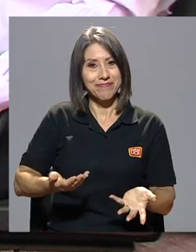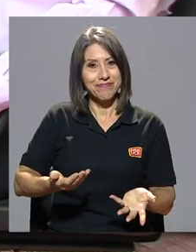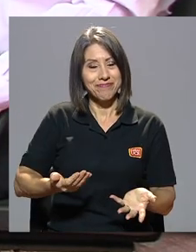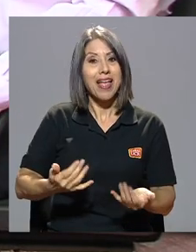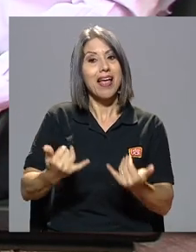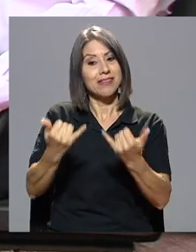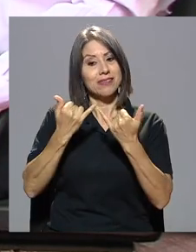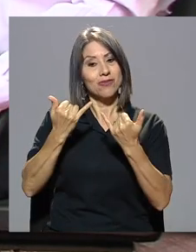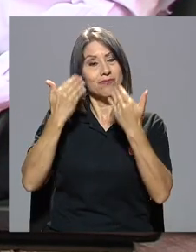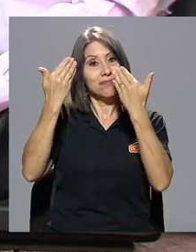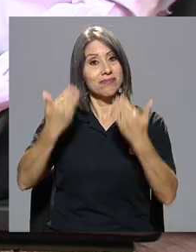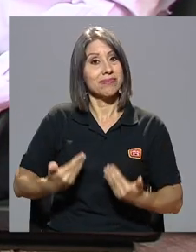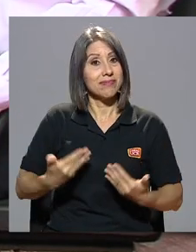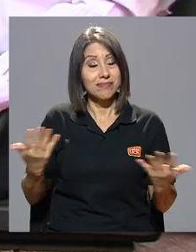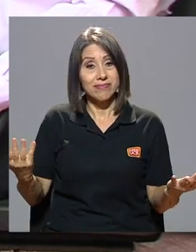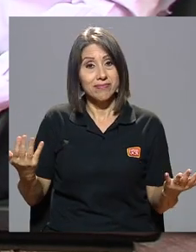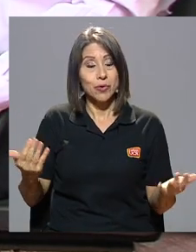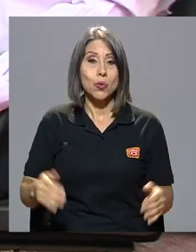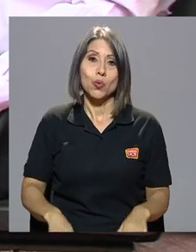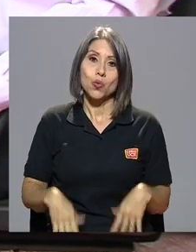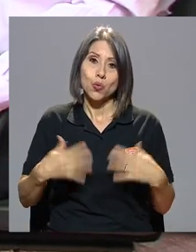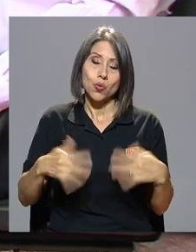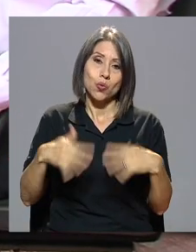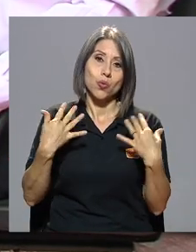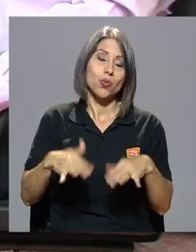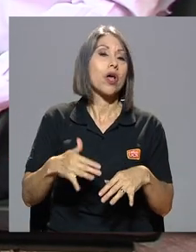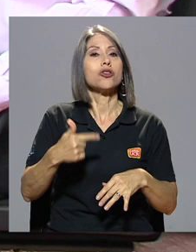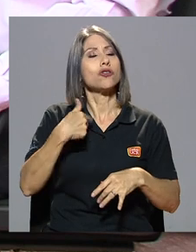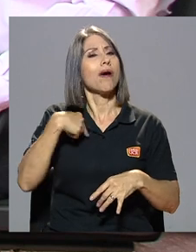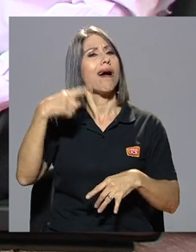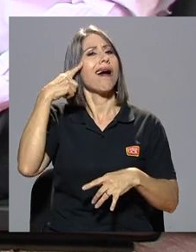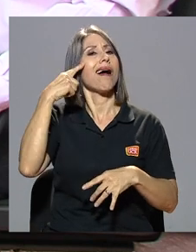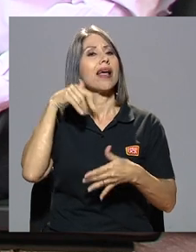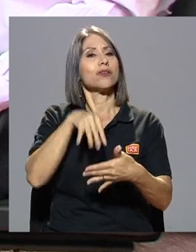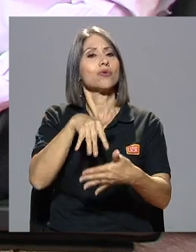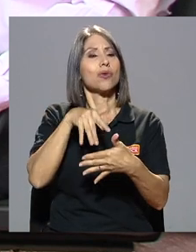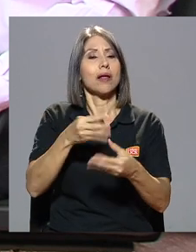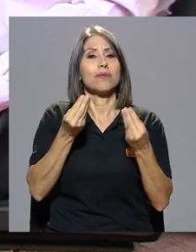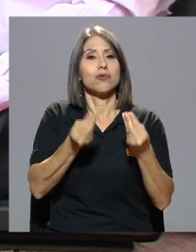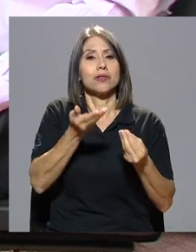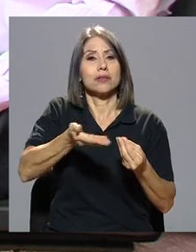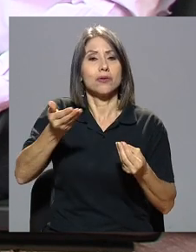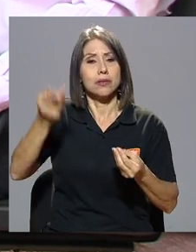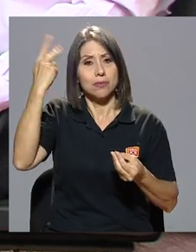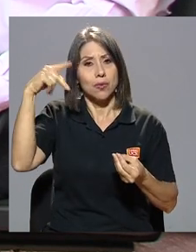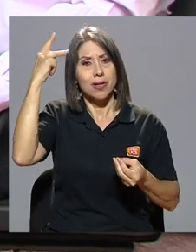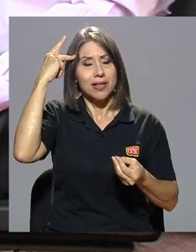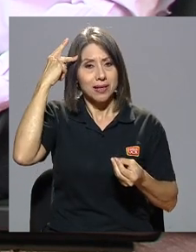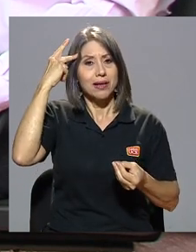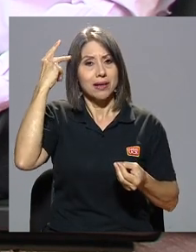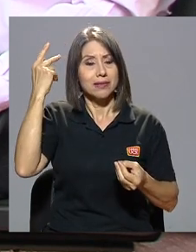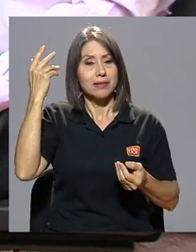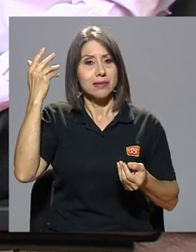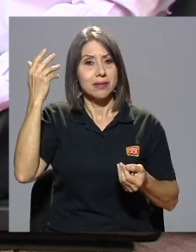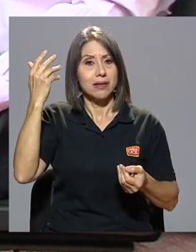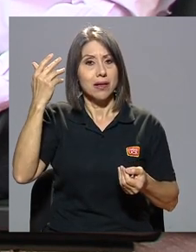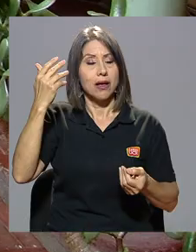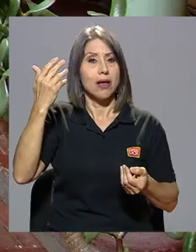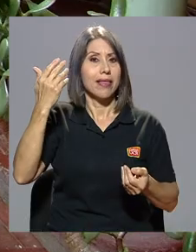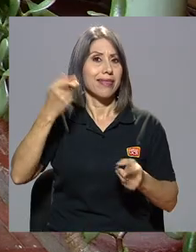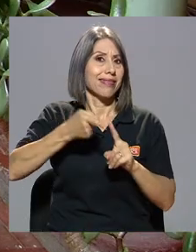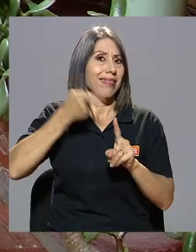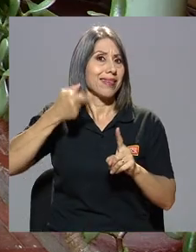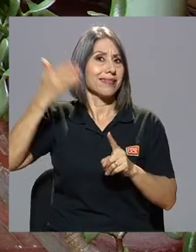Dave me definió en eso, y parece mentira, pero me llevó a estudiar muchas cosas políticas cuando estaba,